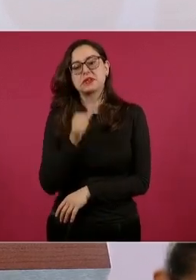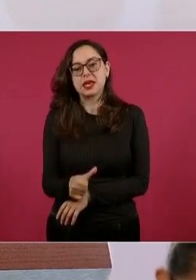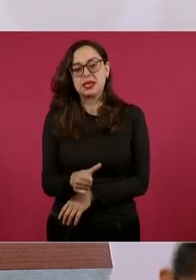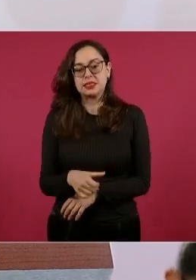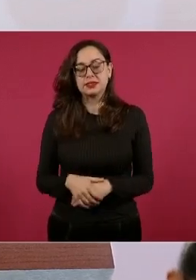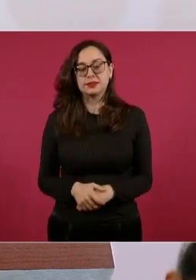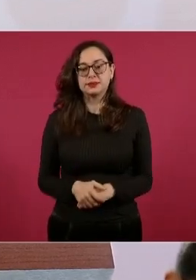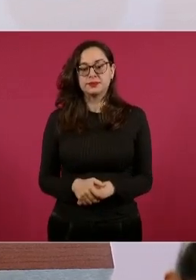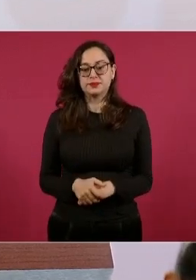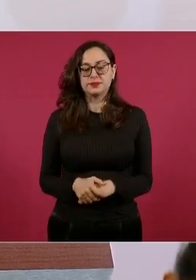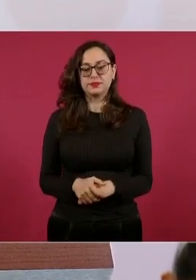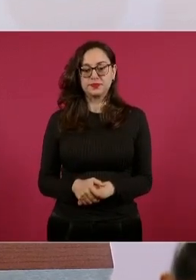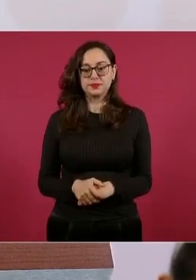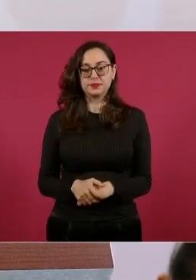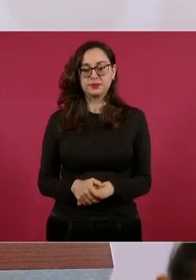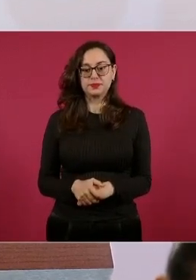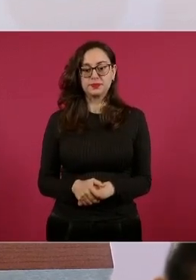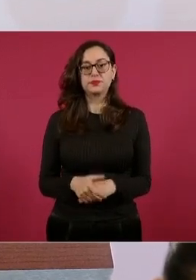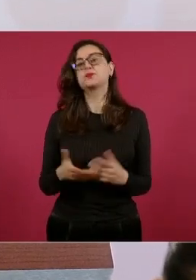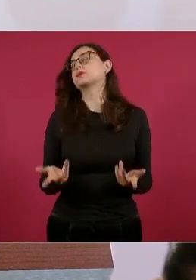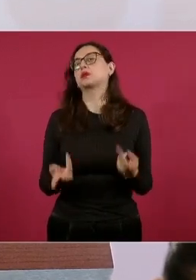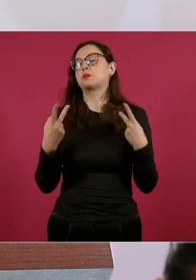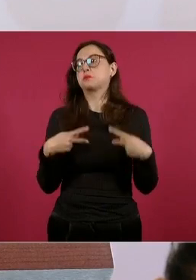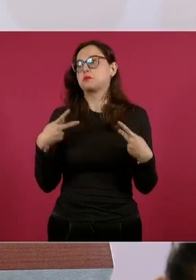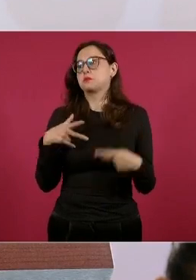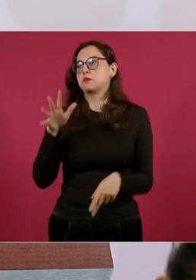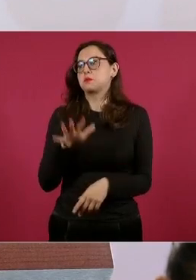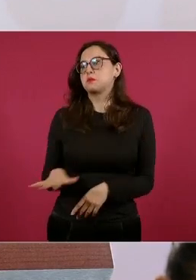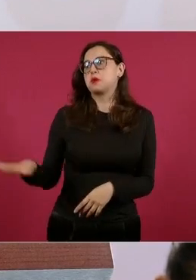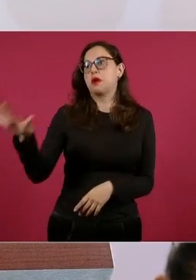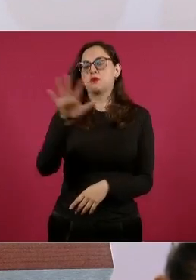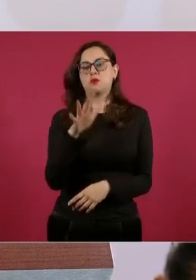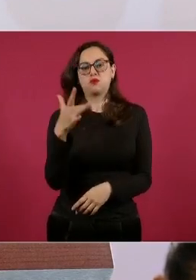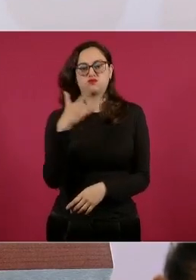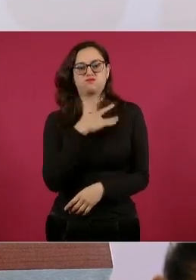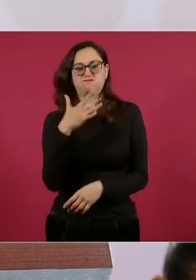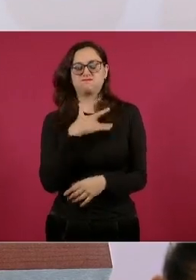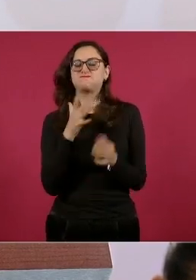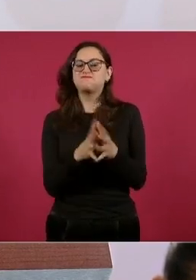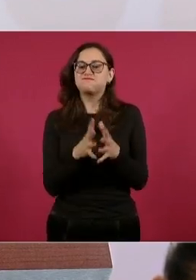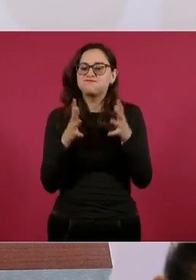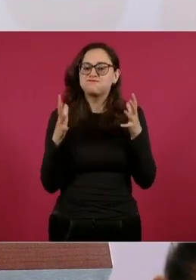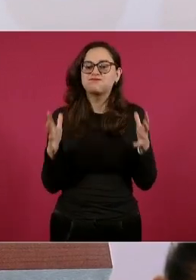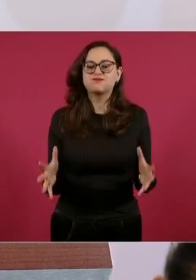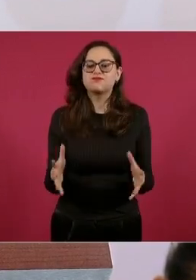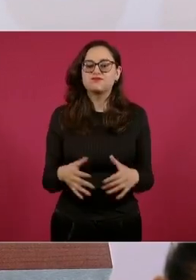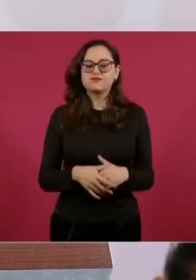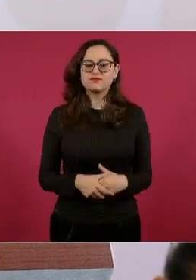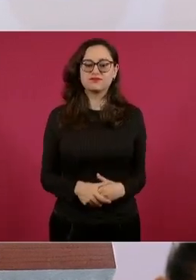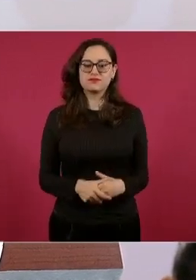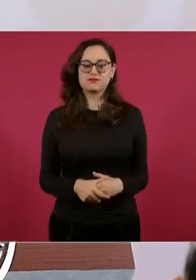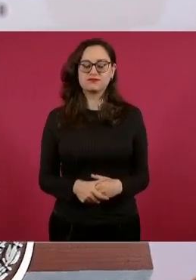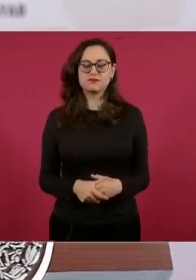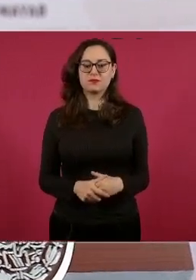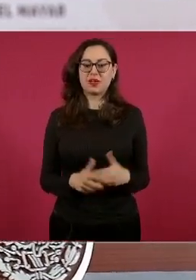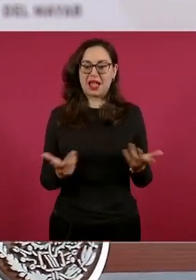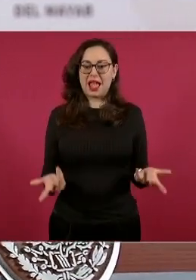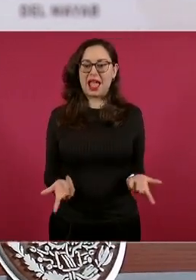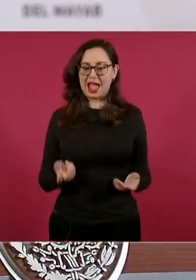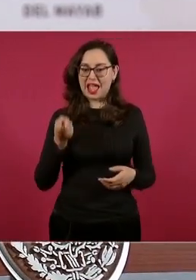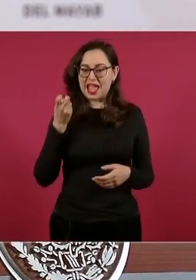la bondad de nuestro pueblo, o sea, no estamos